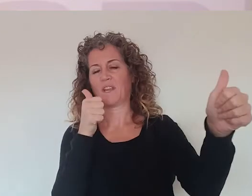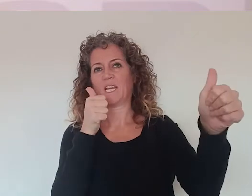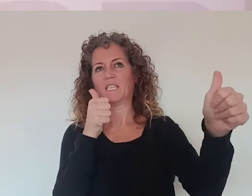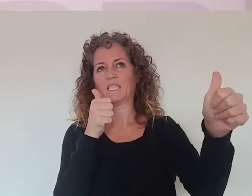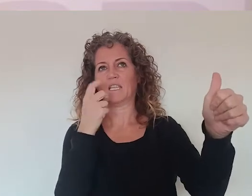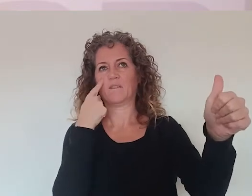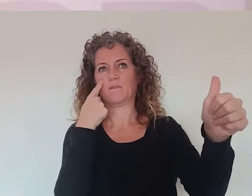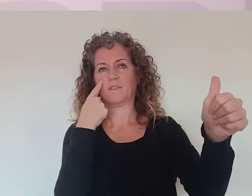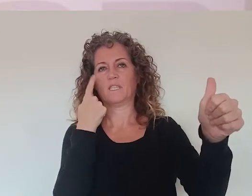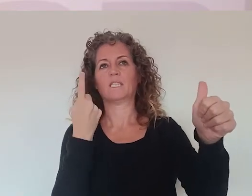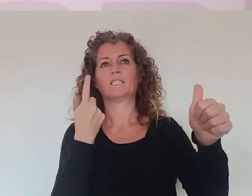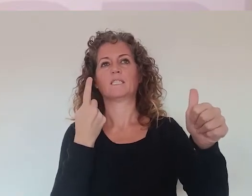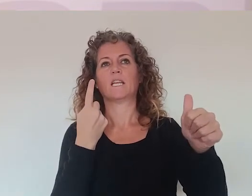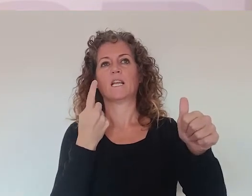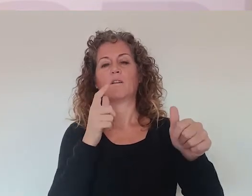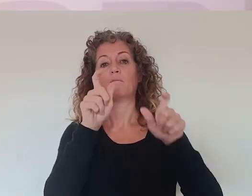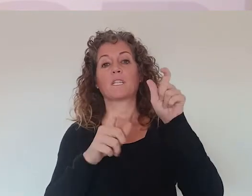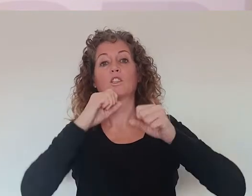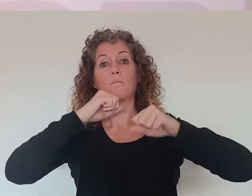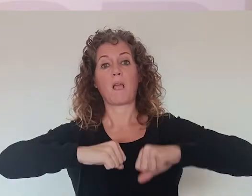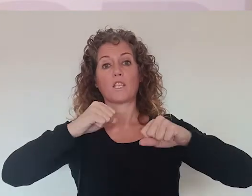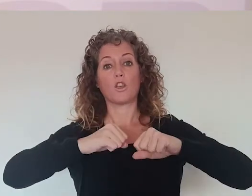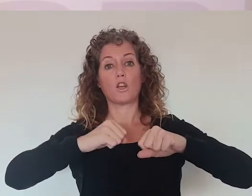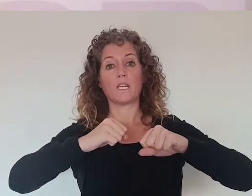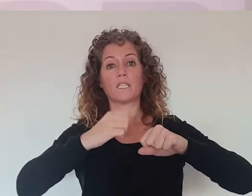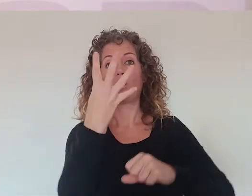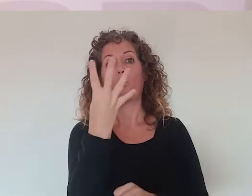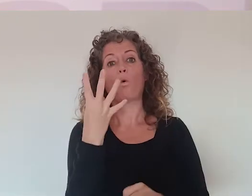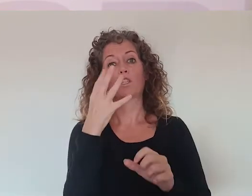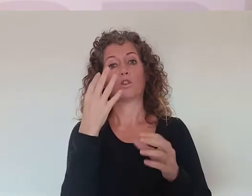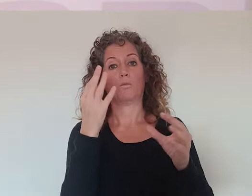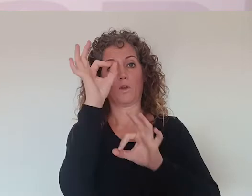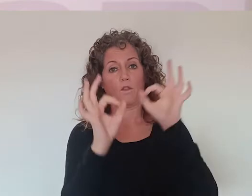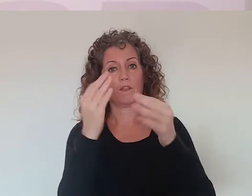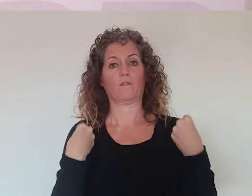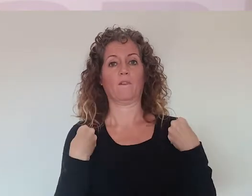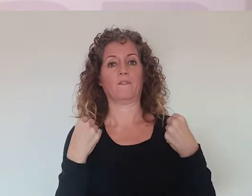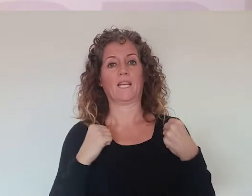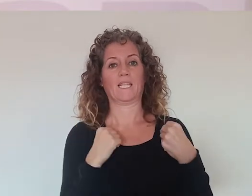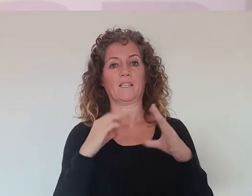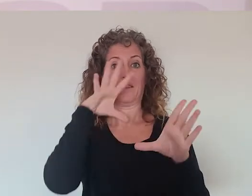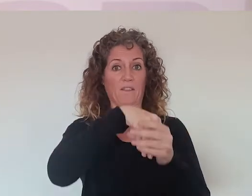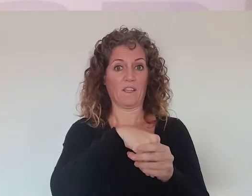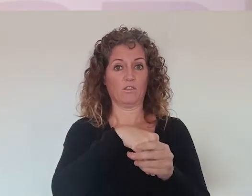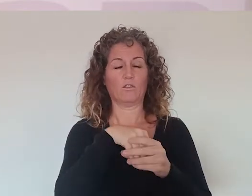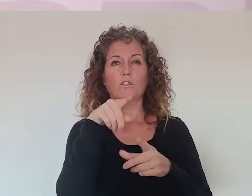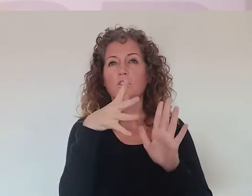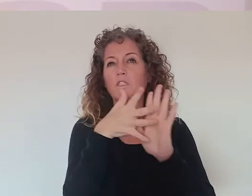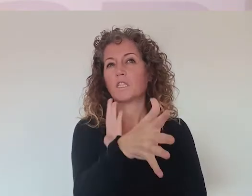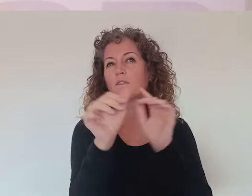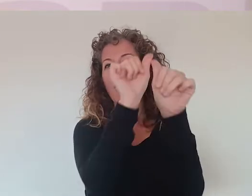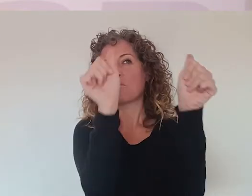una referencia, solo el 4% de las personas mayores viven en residencias de personas mayores, ¿no?